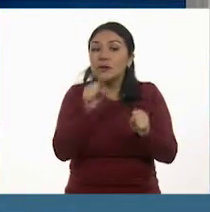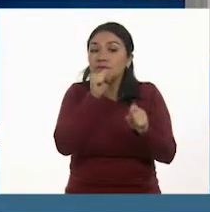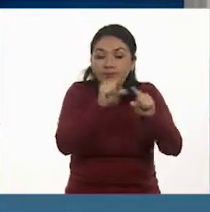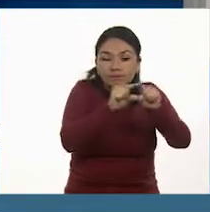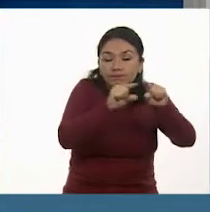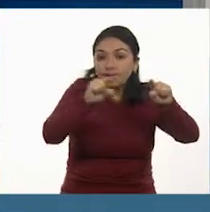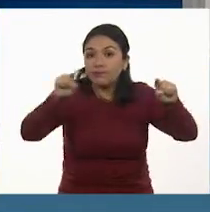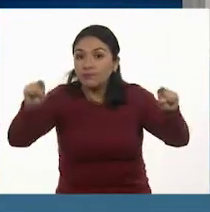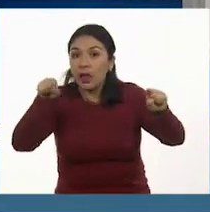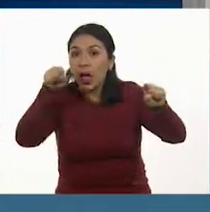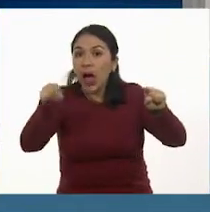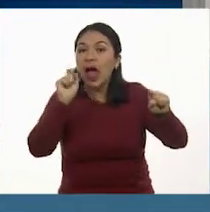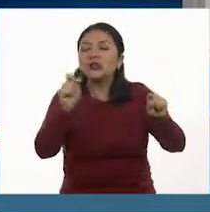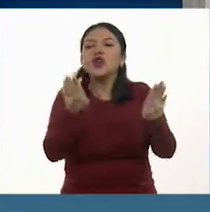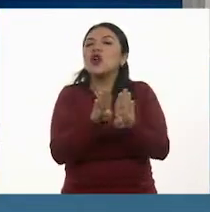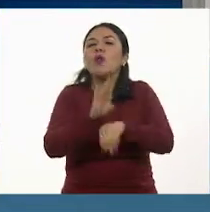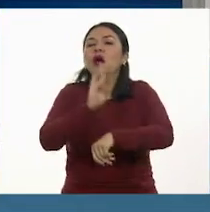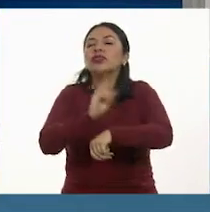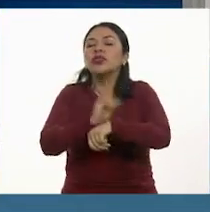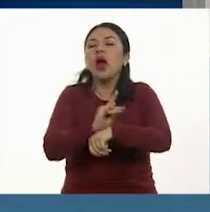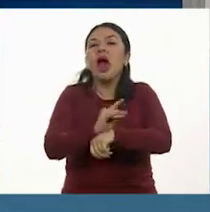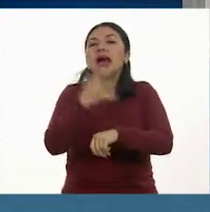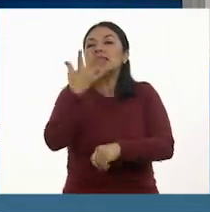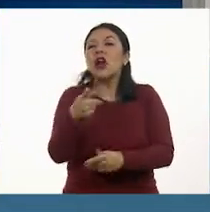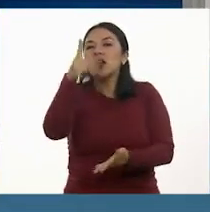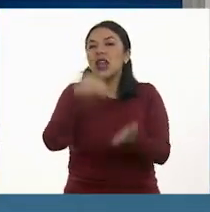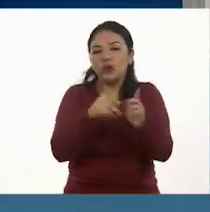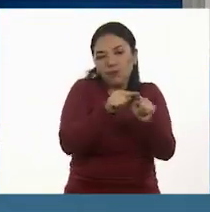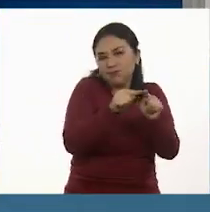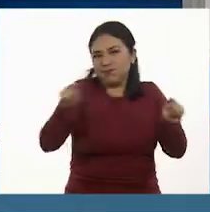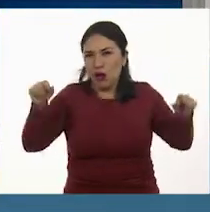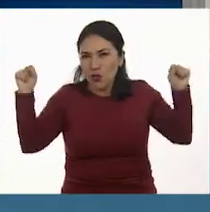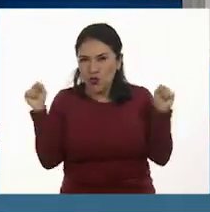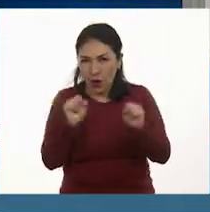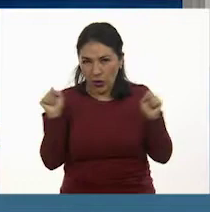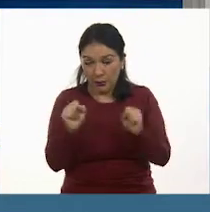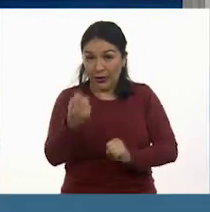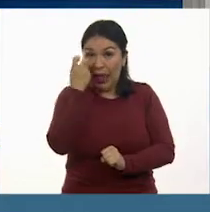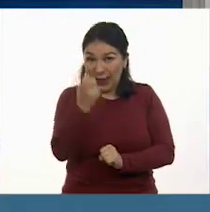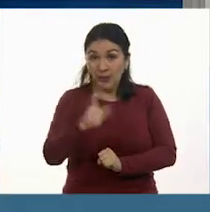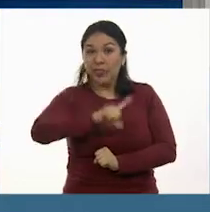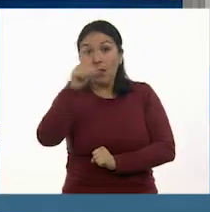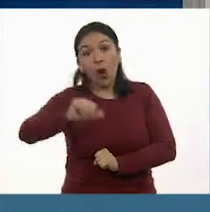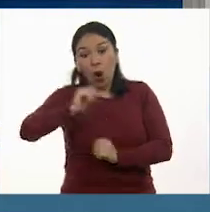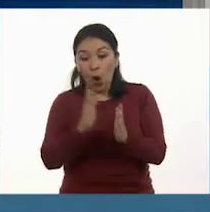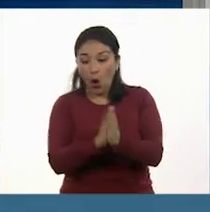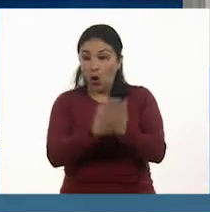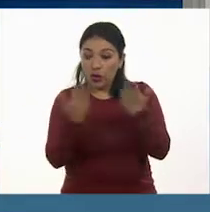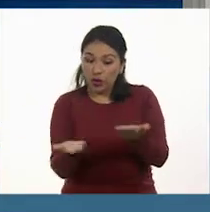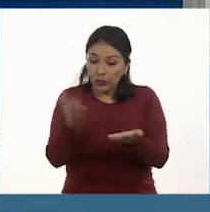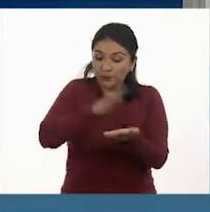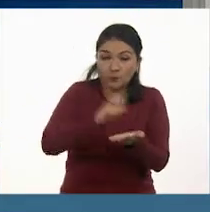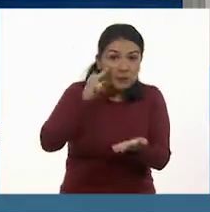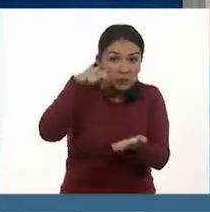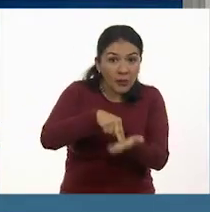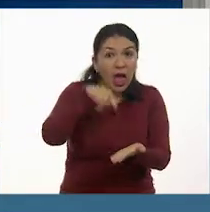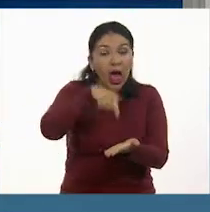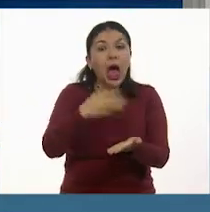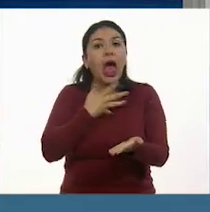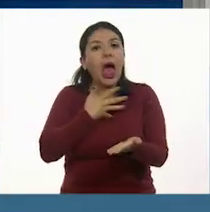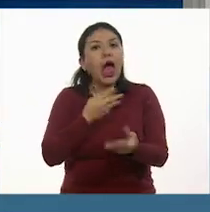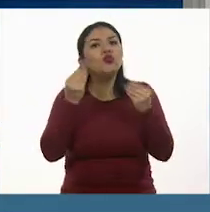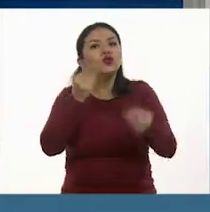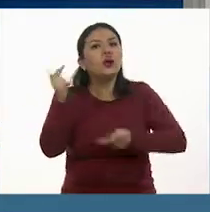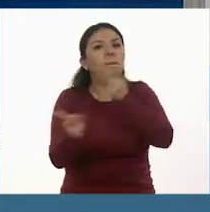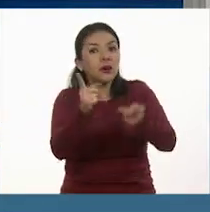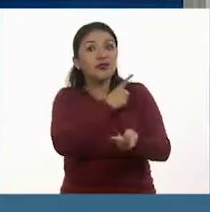que representa el recorrido completo. A partir de eso, en la siguiente página vienen varias preguntas que debemos